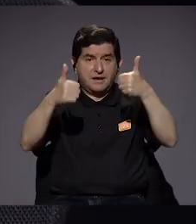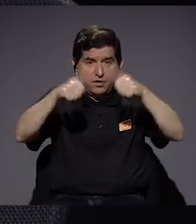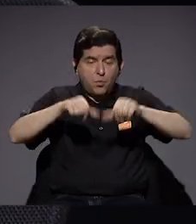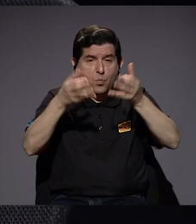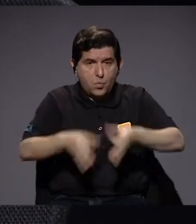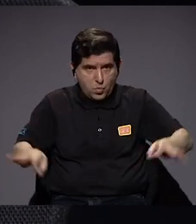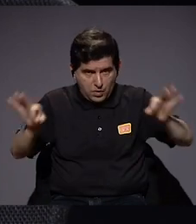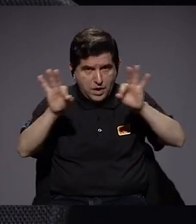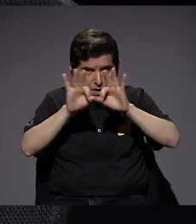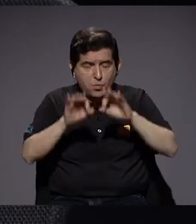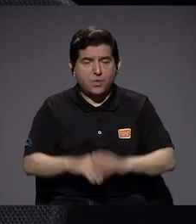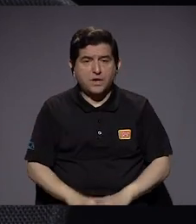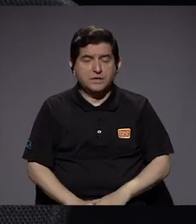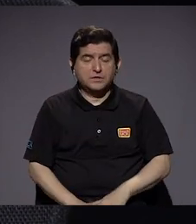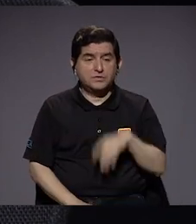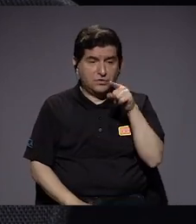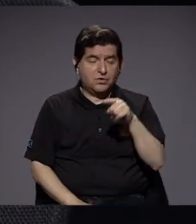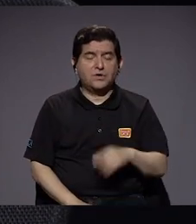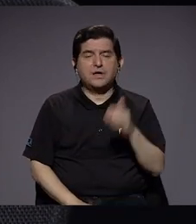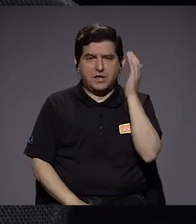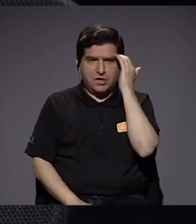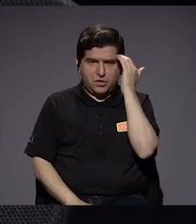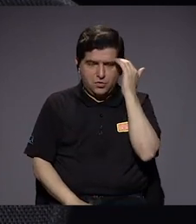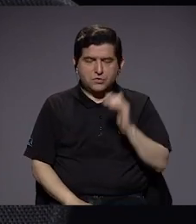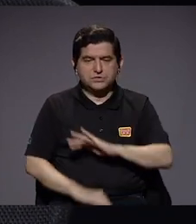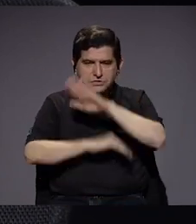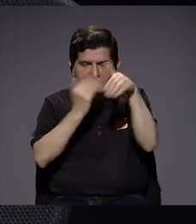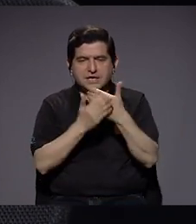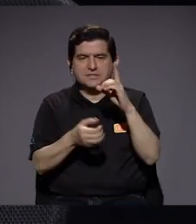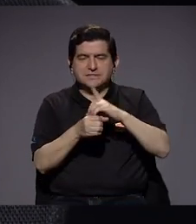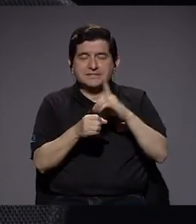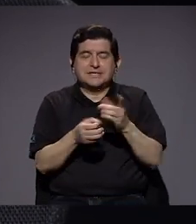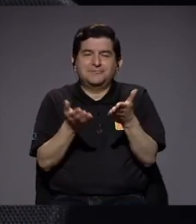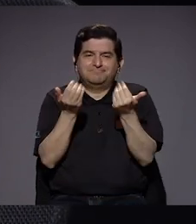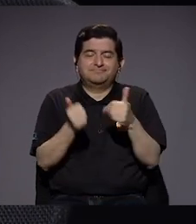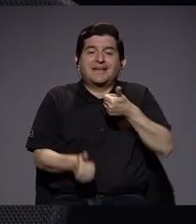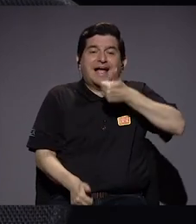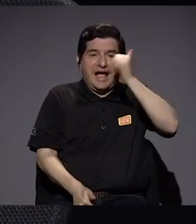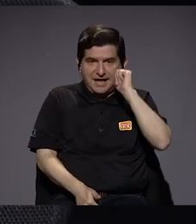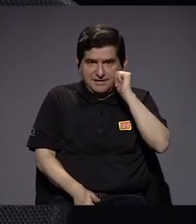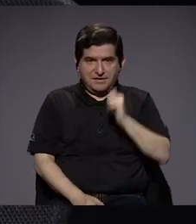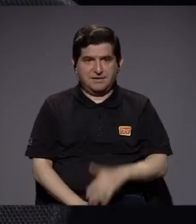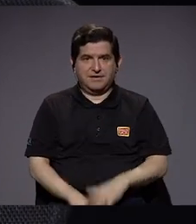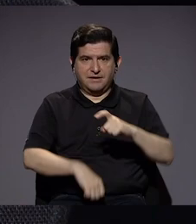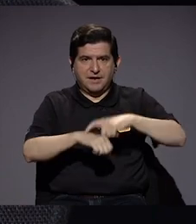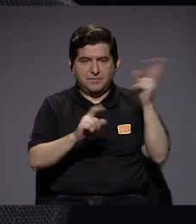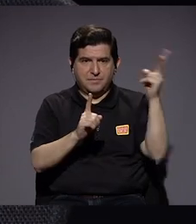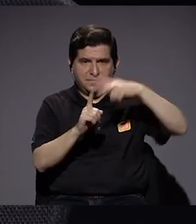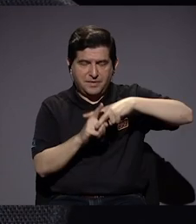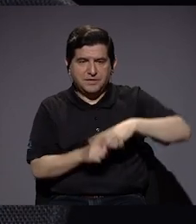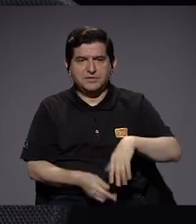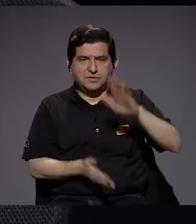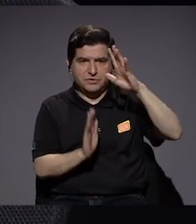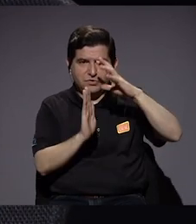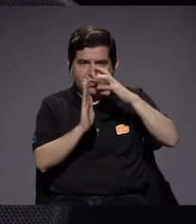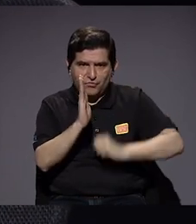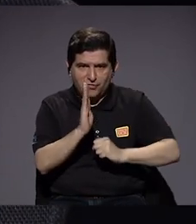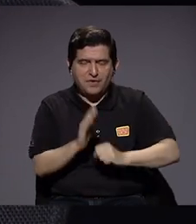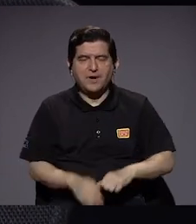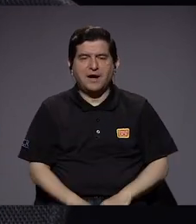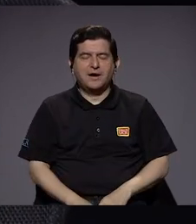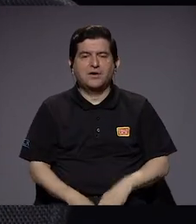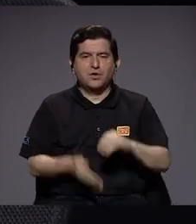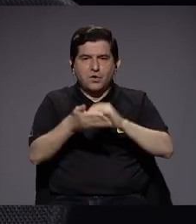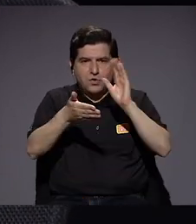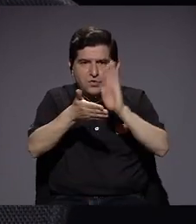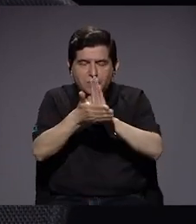importante y ojalá exista ese nivel de conciencia de parte de las y los diputados. Por ejemplo, el día de ayer, a la hora de aplicar el rebajo del marchamo, nos excluimos